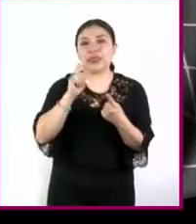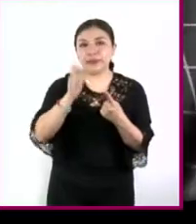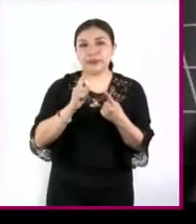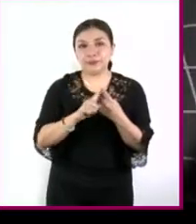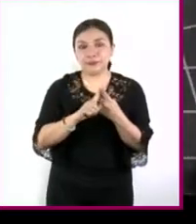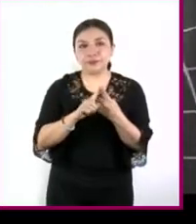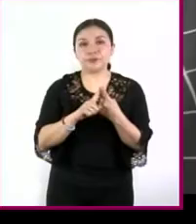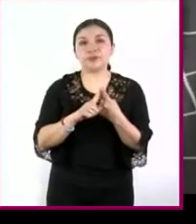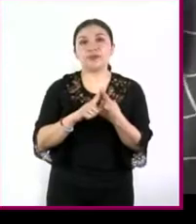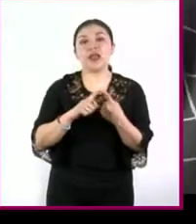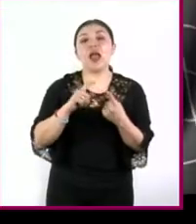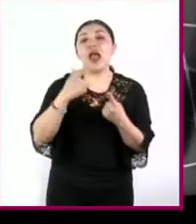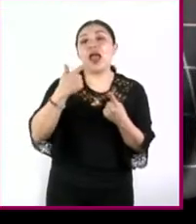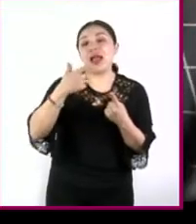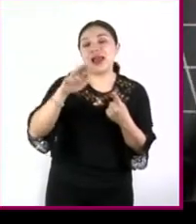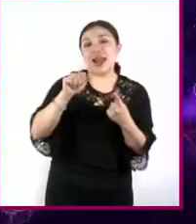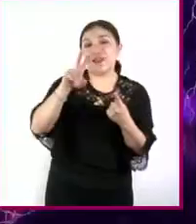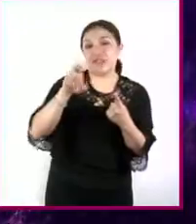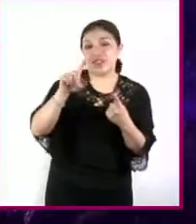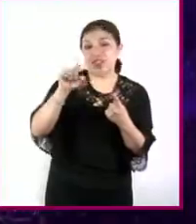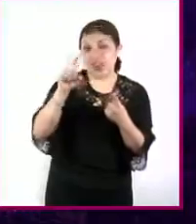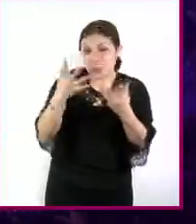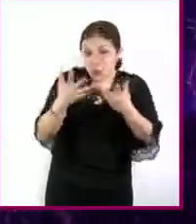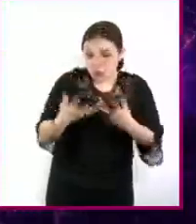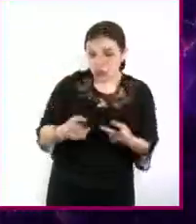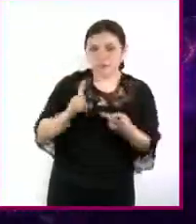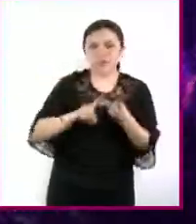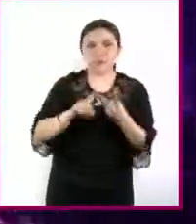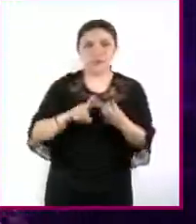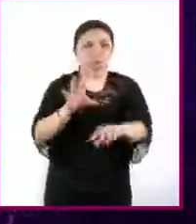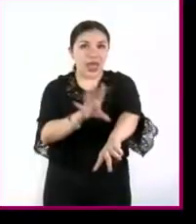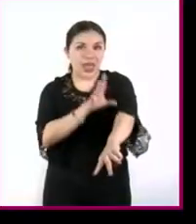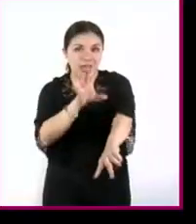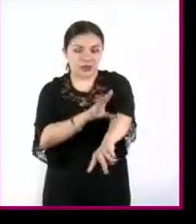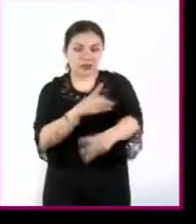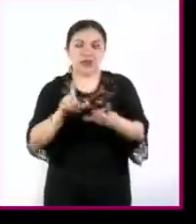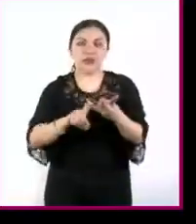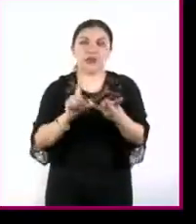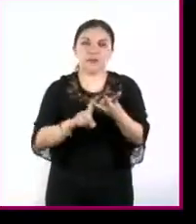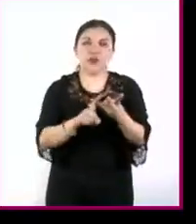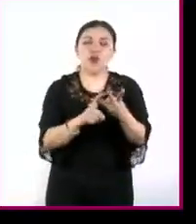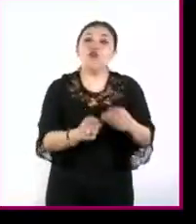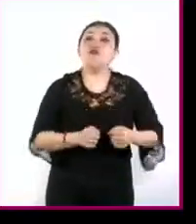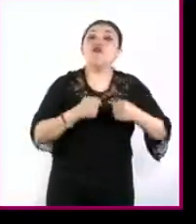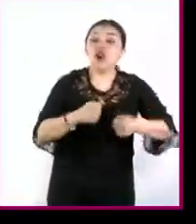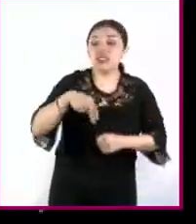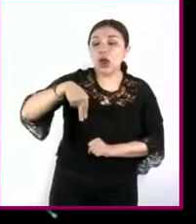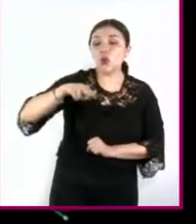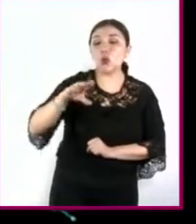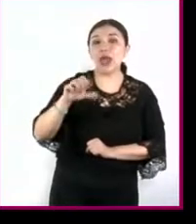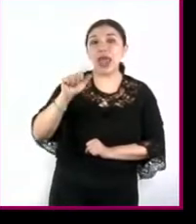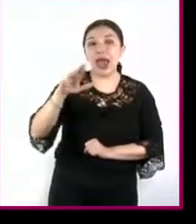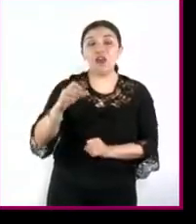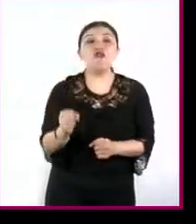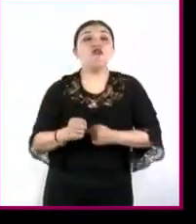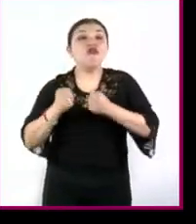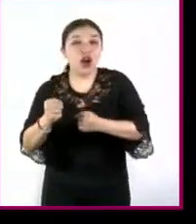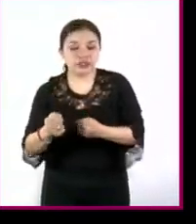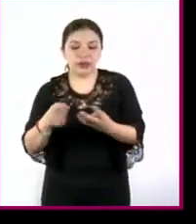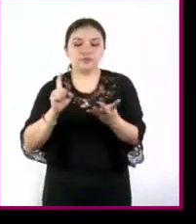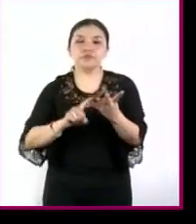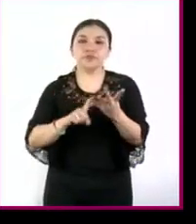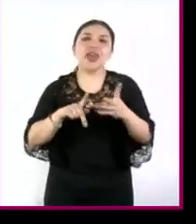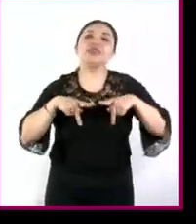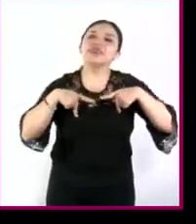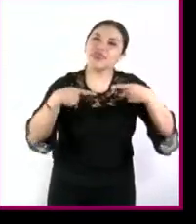Uno, la fuerza de gravedad Dos, la fuerza electromagnética Tres, la fuerza nuclear fuerte Y cuatro, la